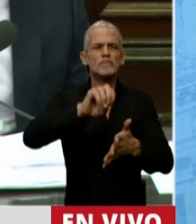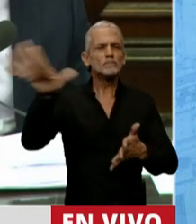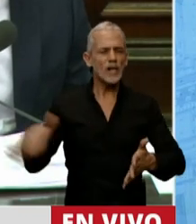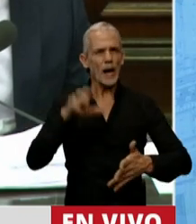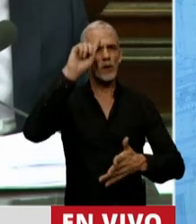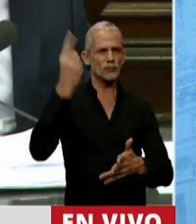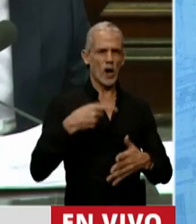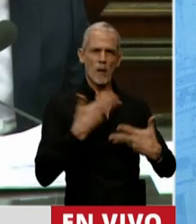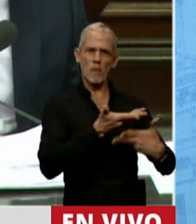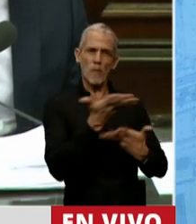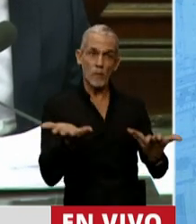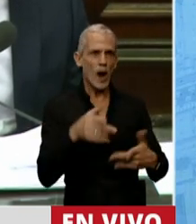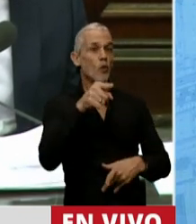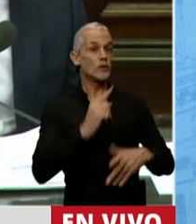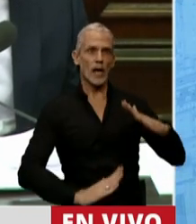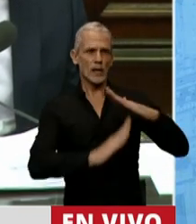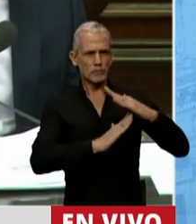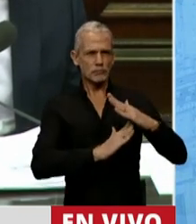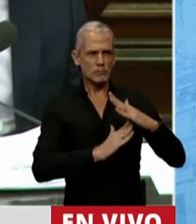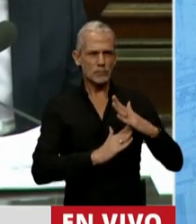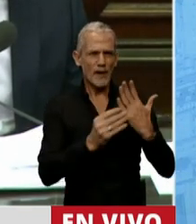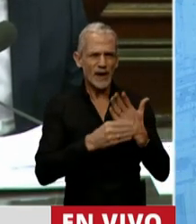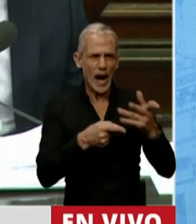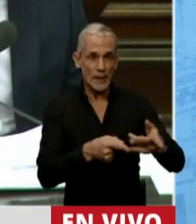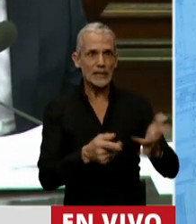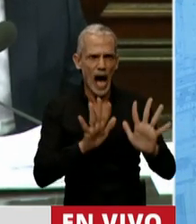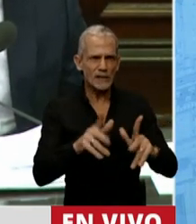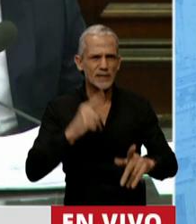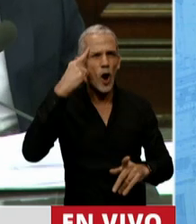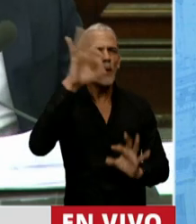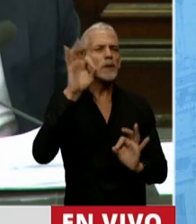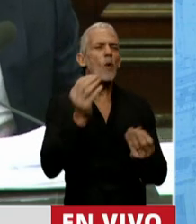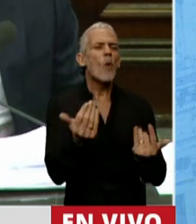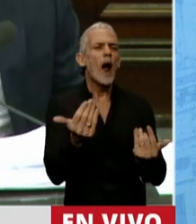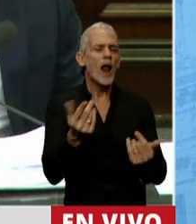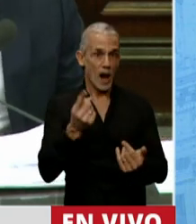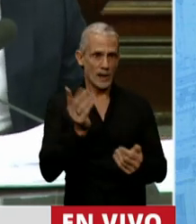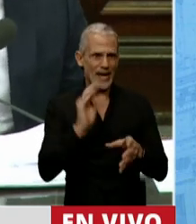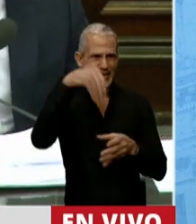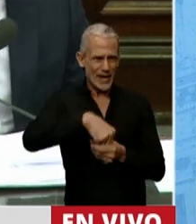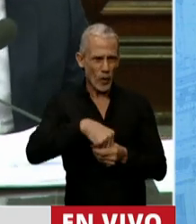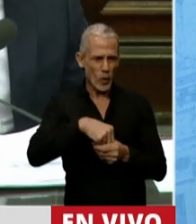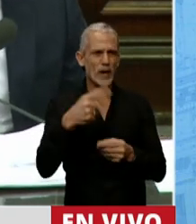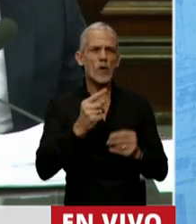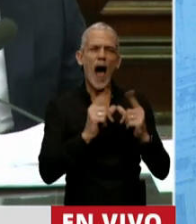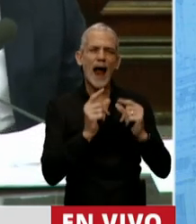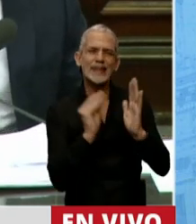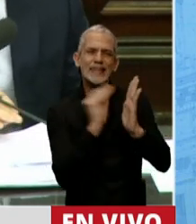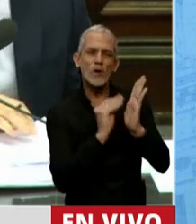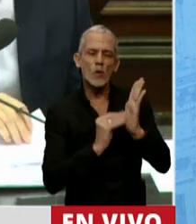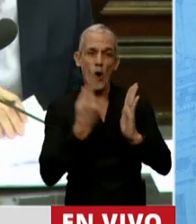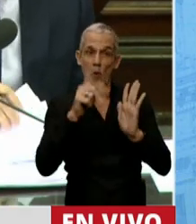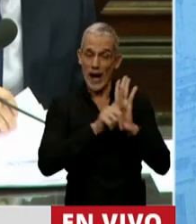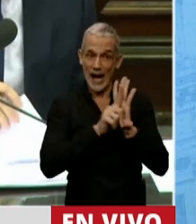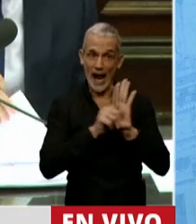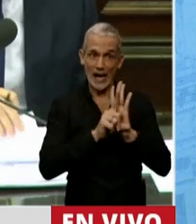ahora jefe de gabinete, como usted se definió, ¿qué opinión tiene y si está de acuerdo con incluir un artículo en una